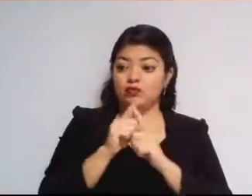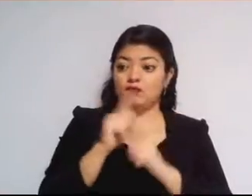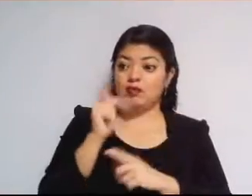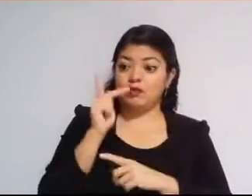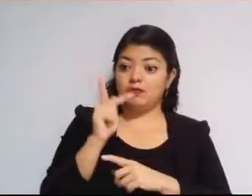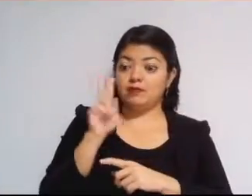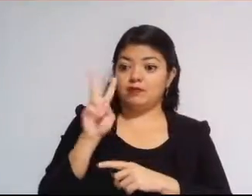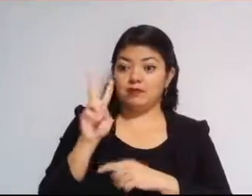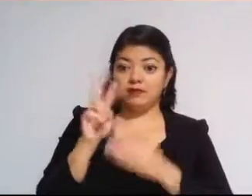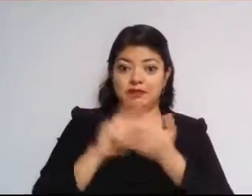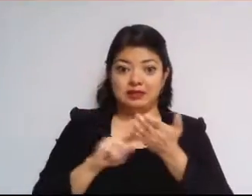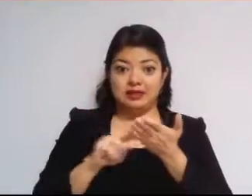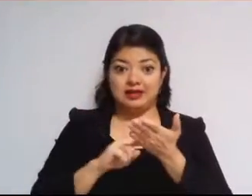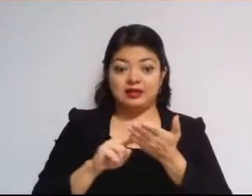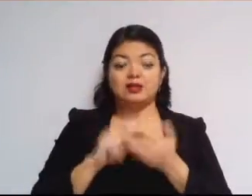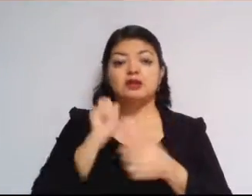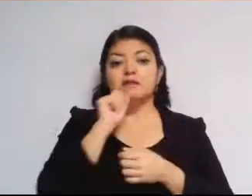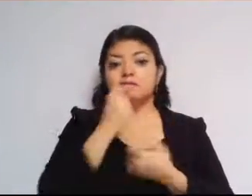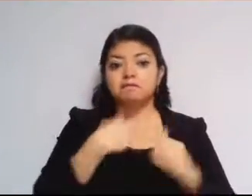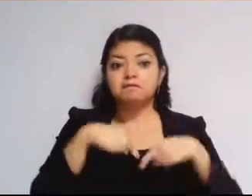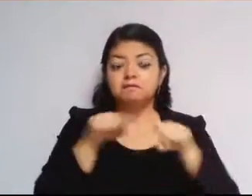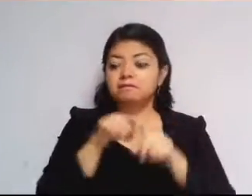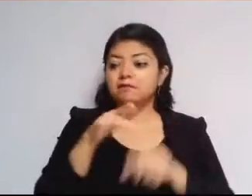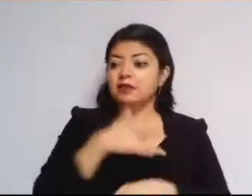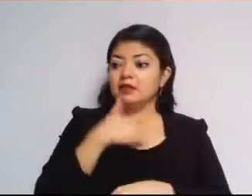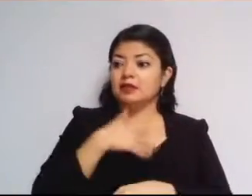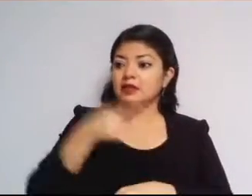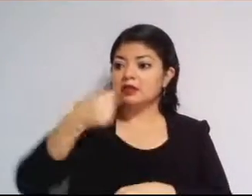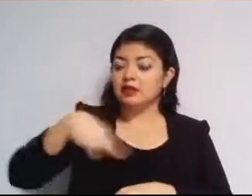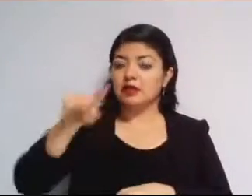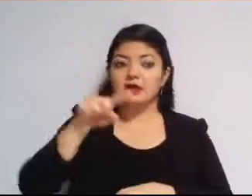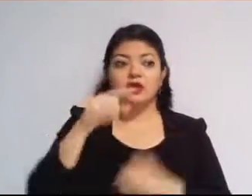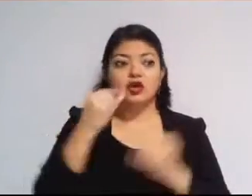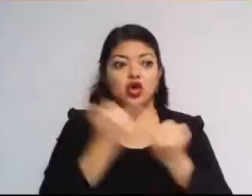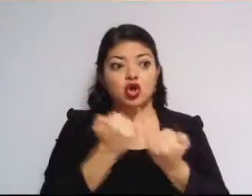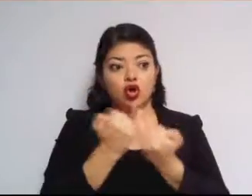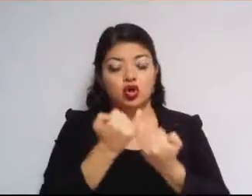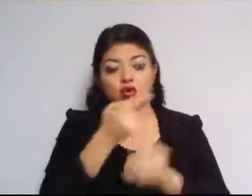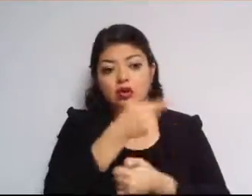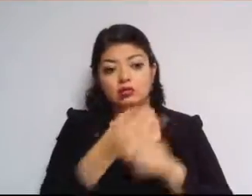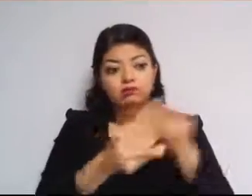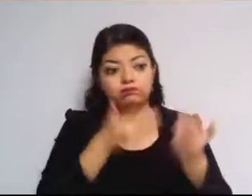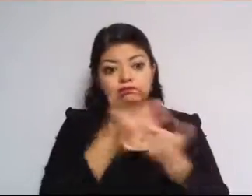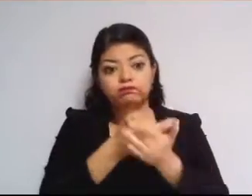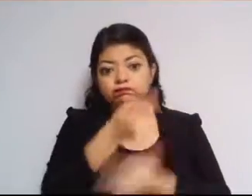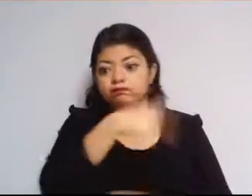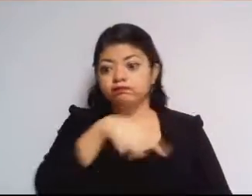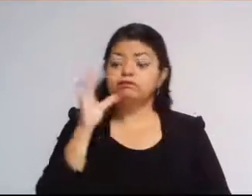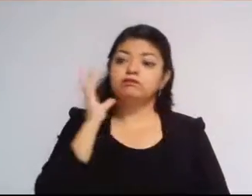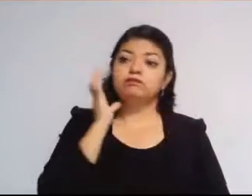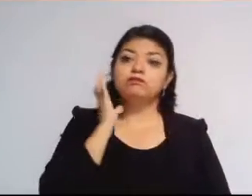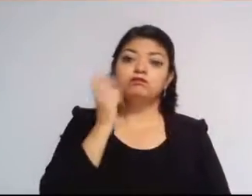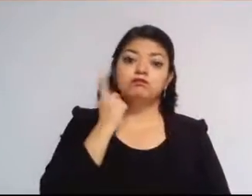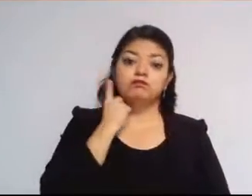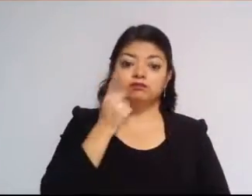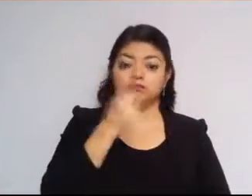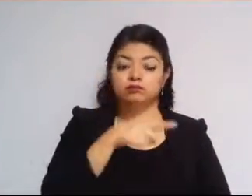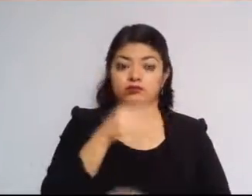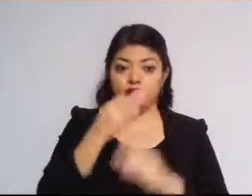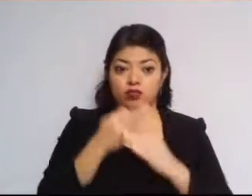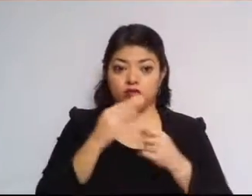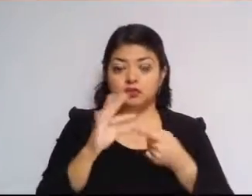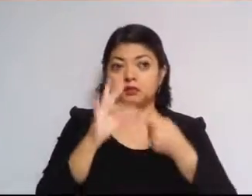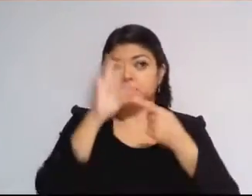México, apelando a la sensibilidad de las y los diputados, pone a su consideración este punto de acuerdo que